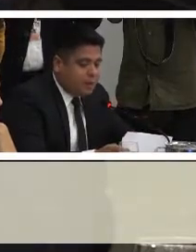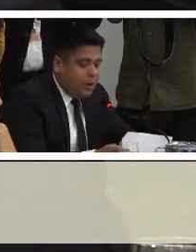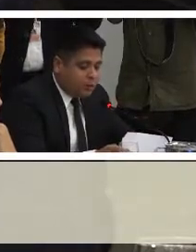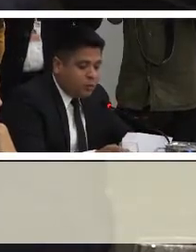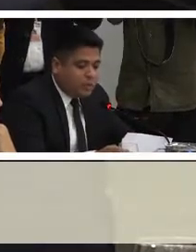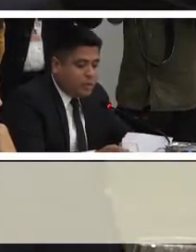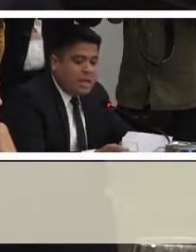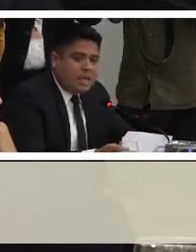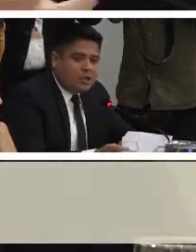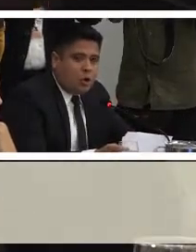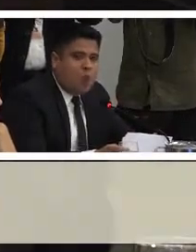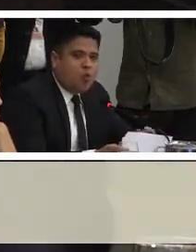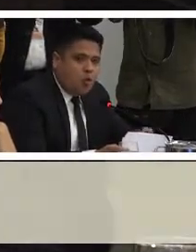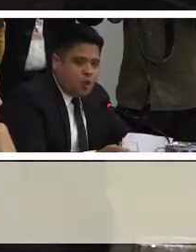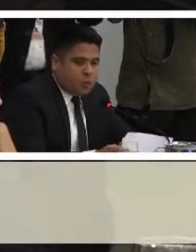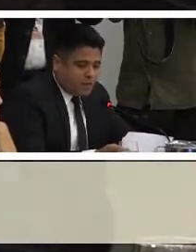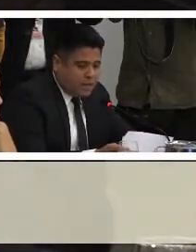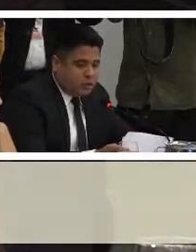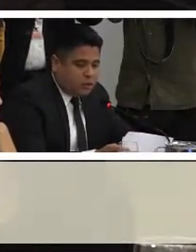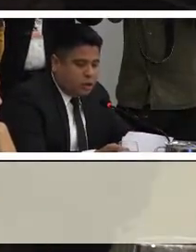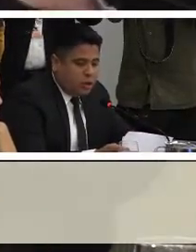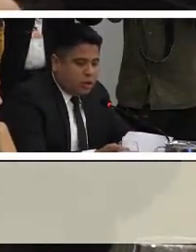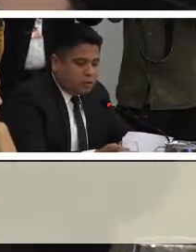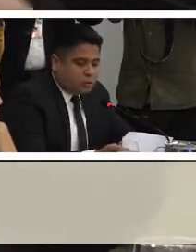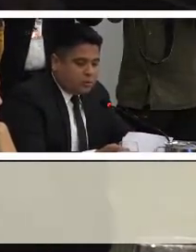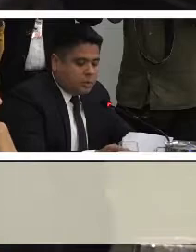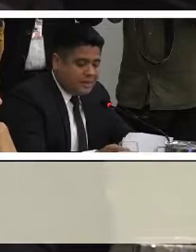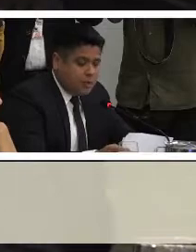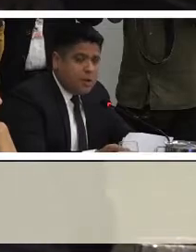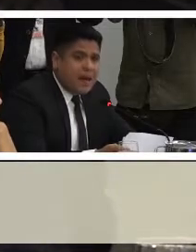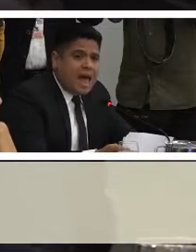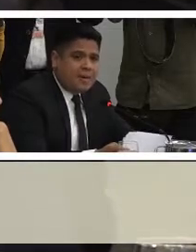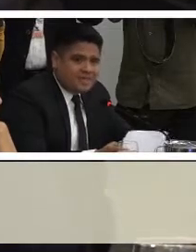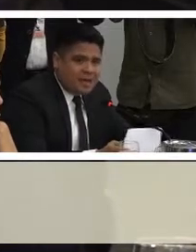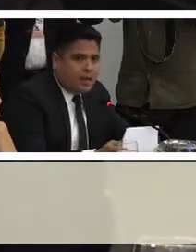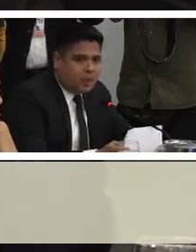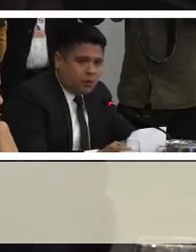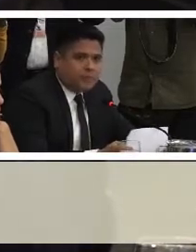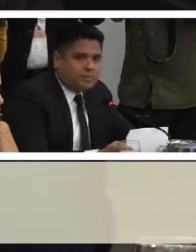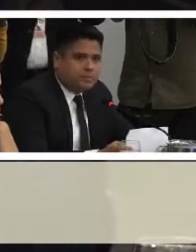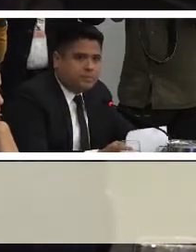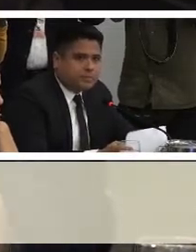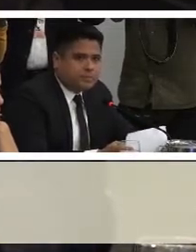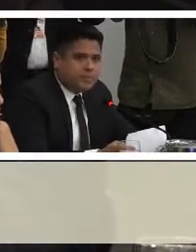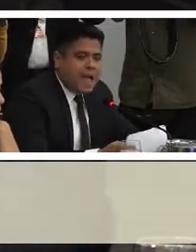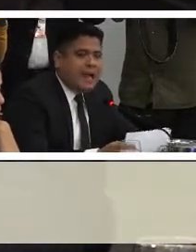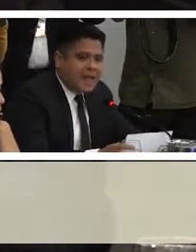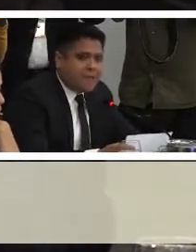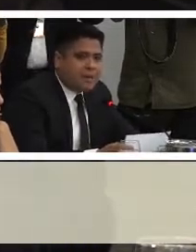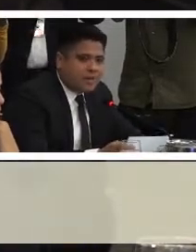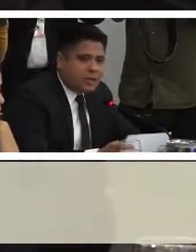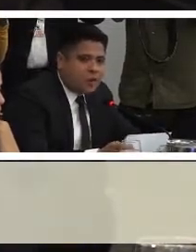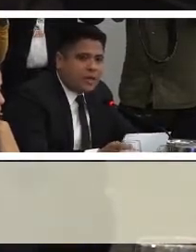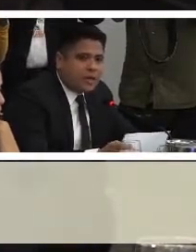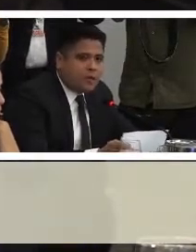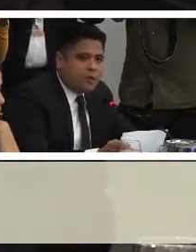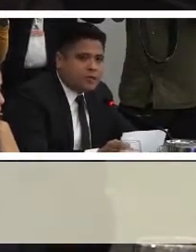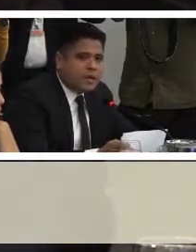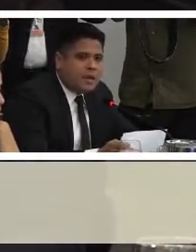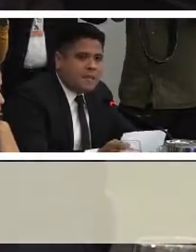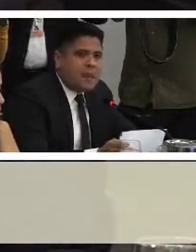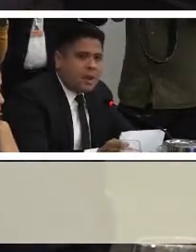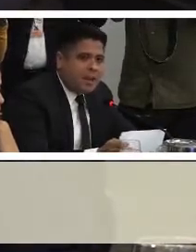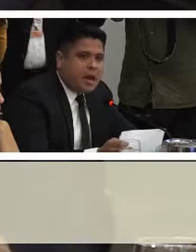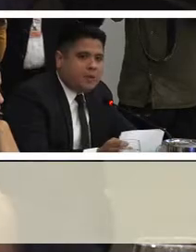un nivel avanzado de lectura y solo un 1% tiene un nivel avanzado de escritura. Aquella persona sorda quien